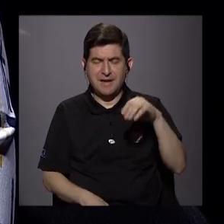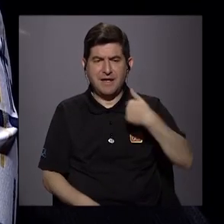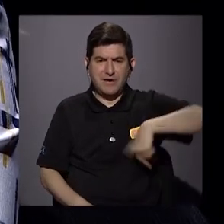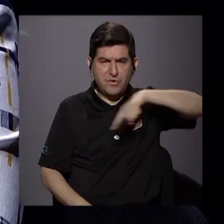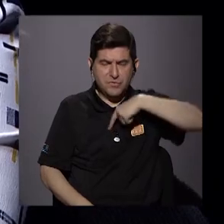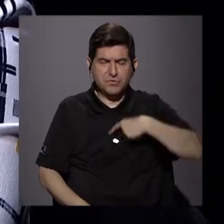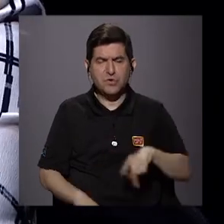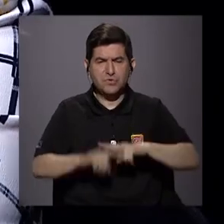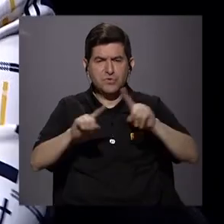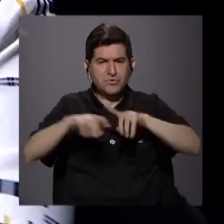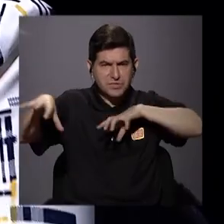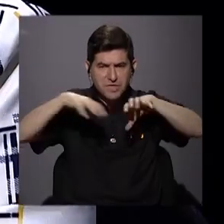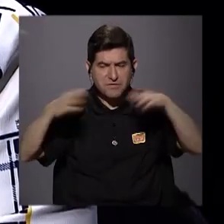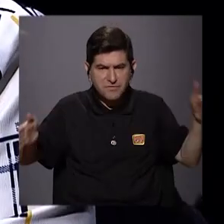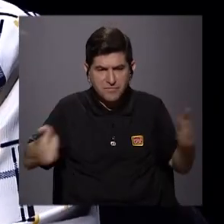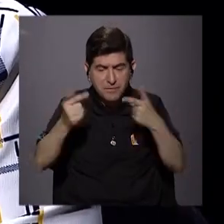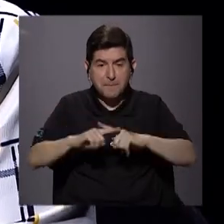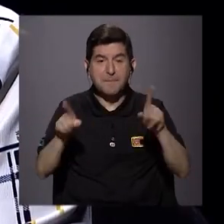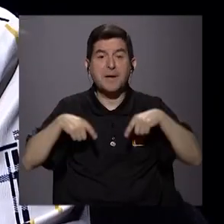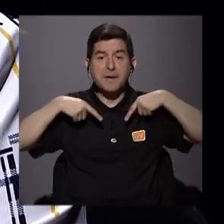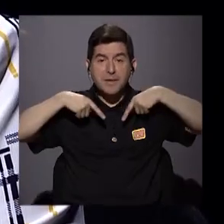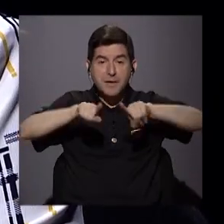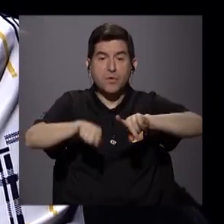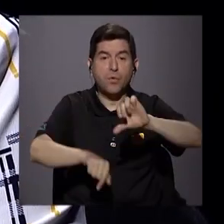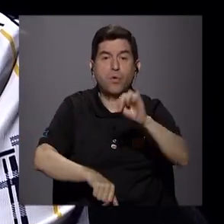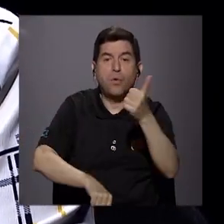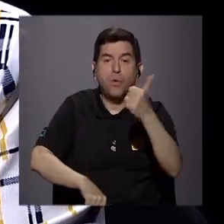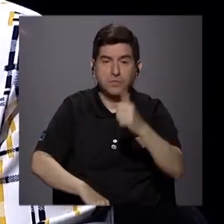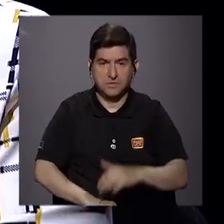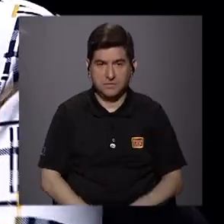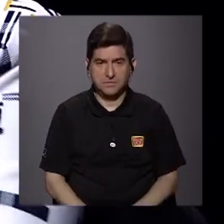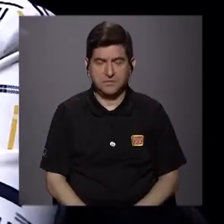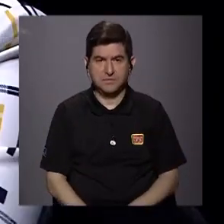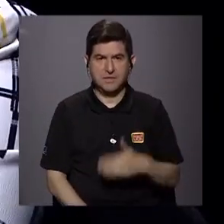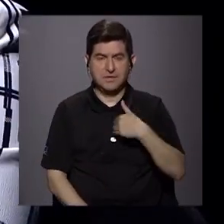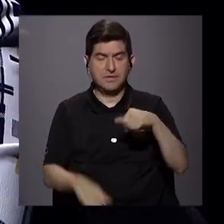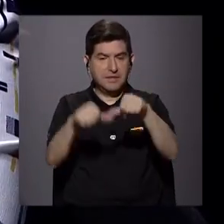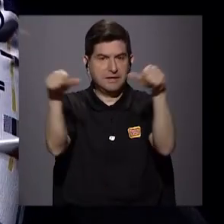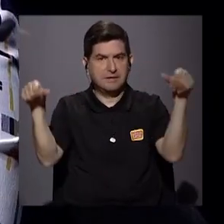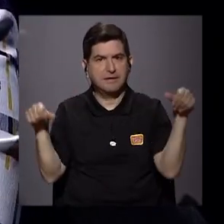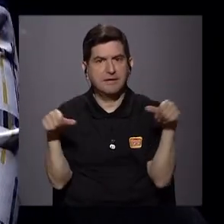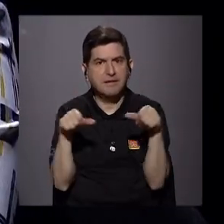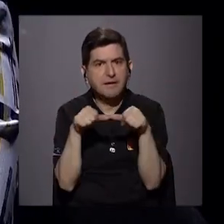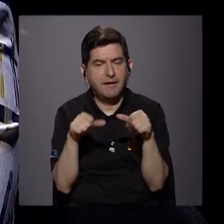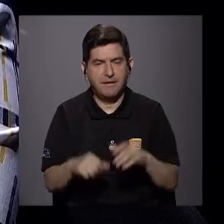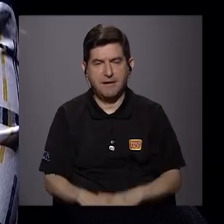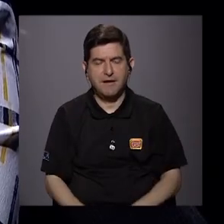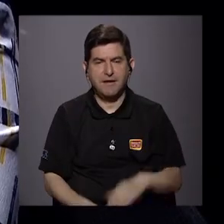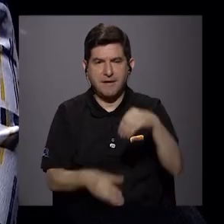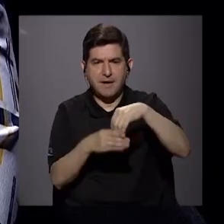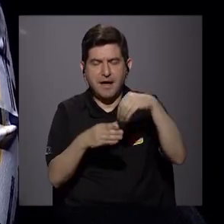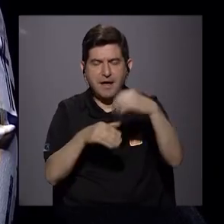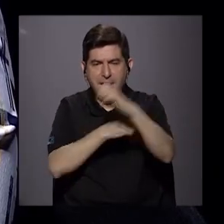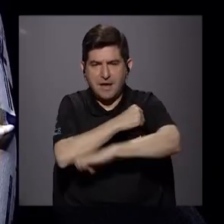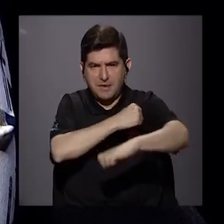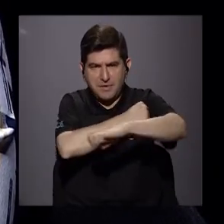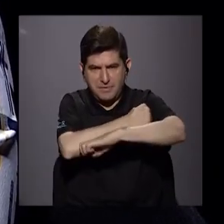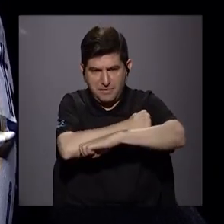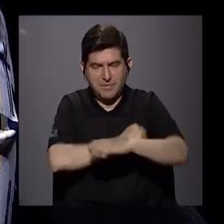impulsar, pero paralelamente había que impulsar otras, ¿verdad? Tenemos un sector, digamos, la inversión extranjera